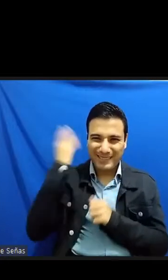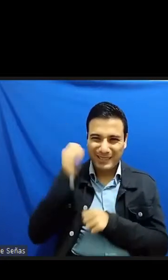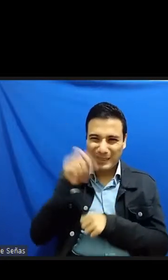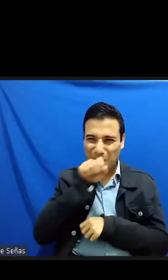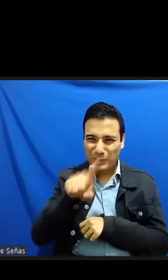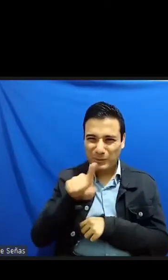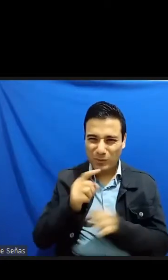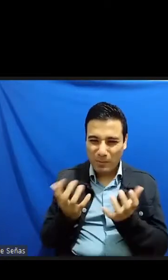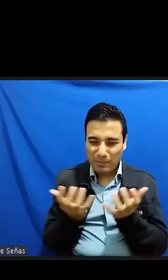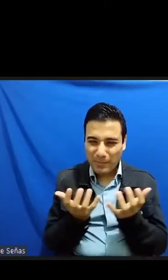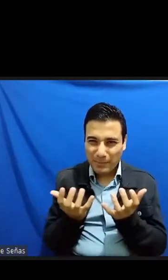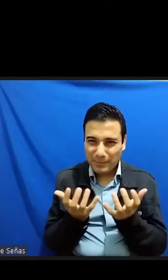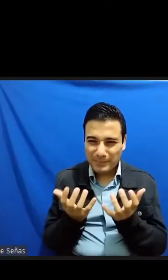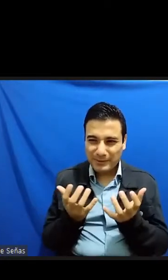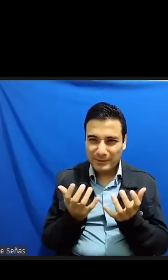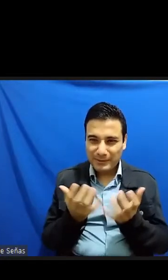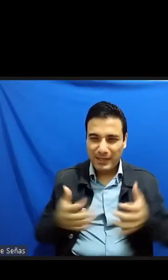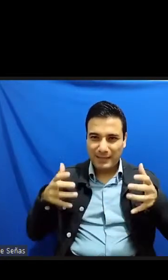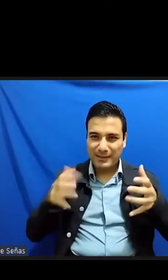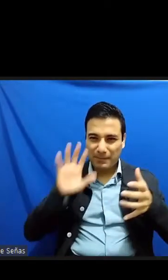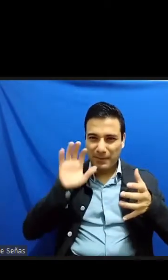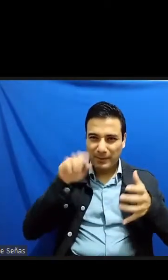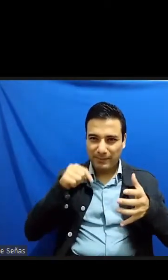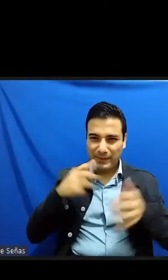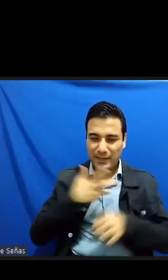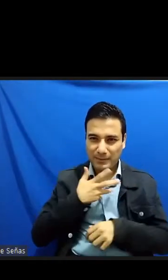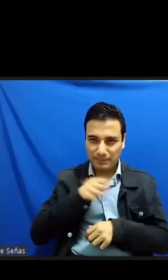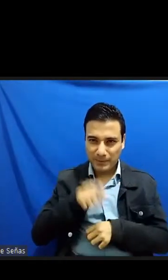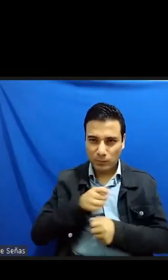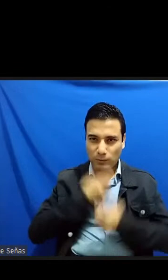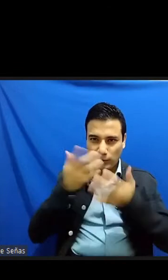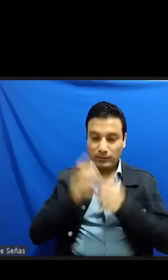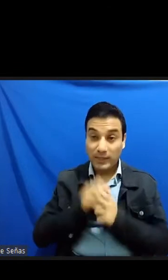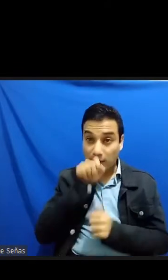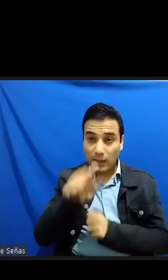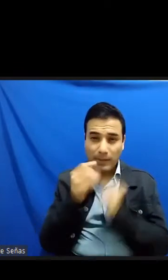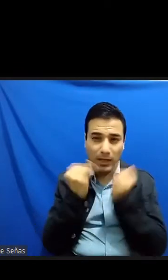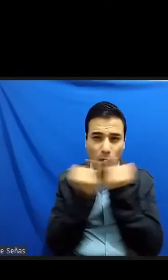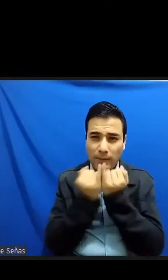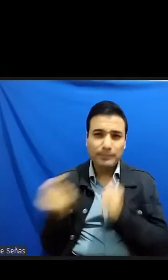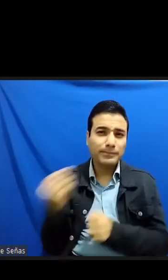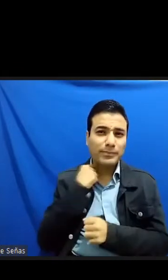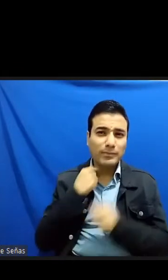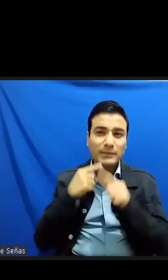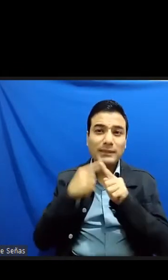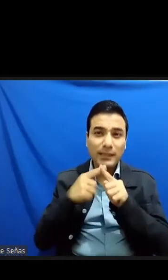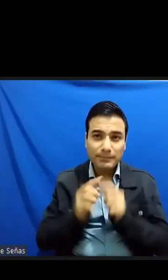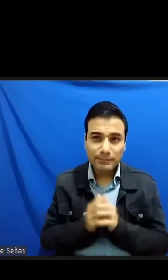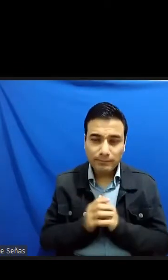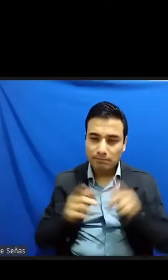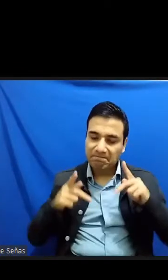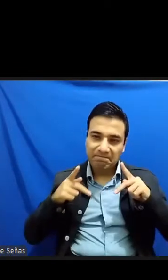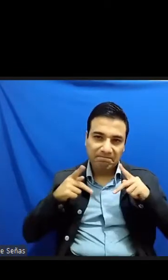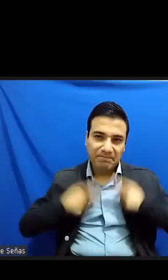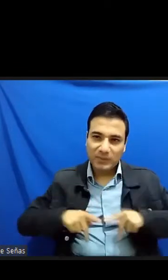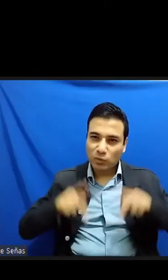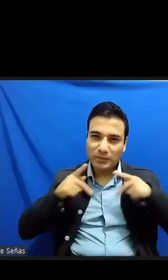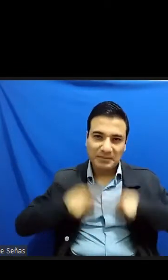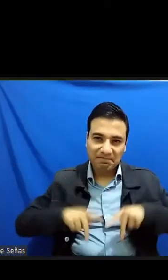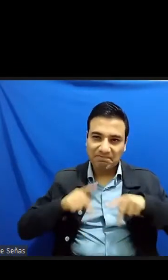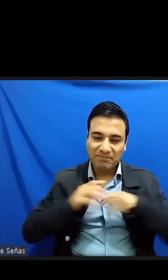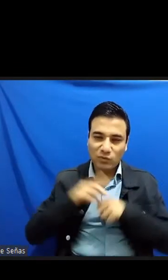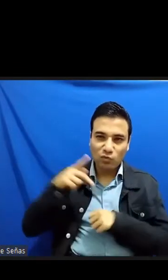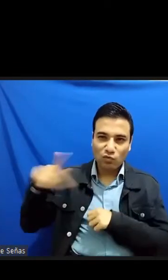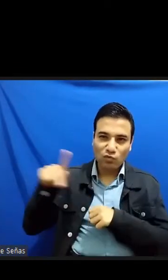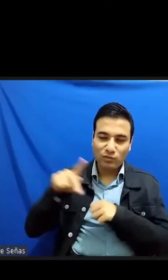quien dato curioso también fue asesinado por sus correligionarios así fue como